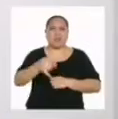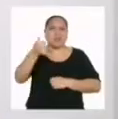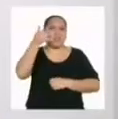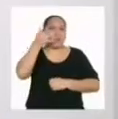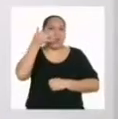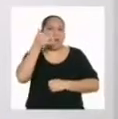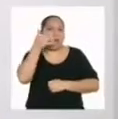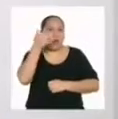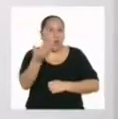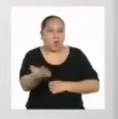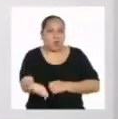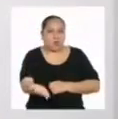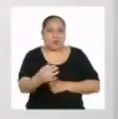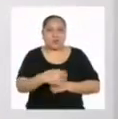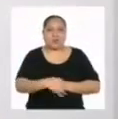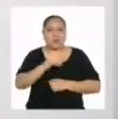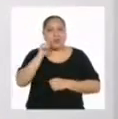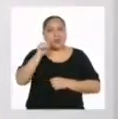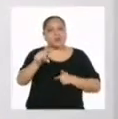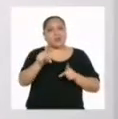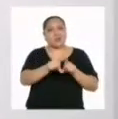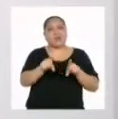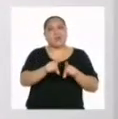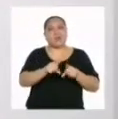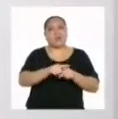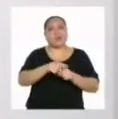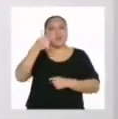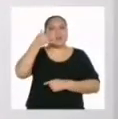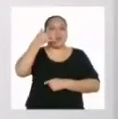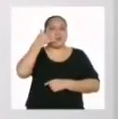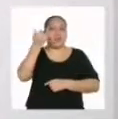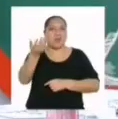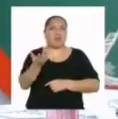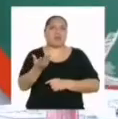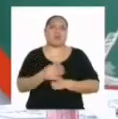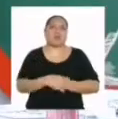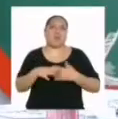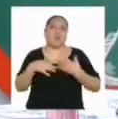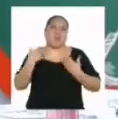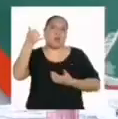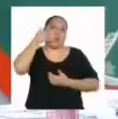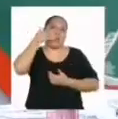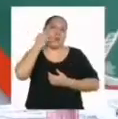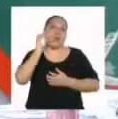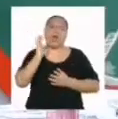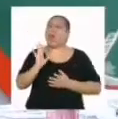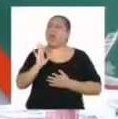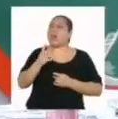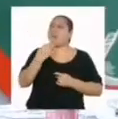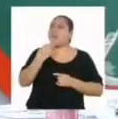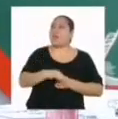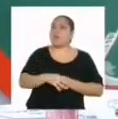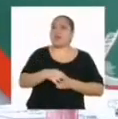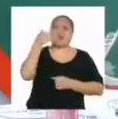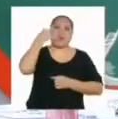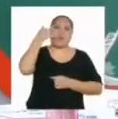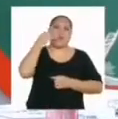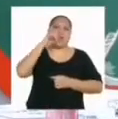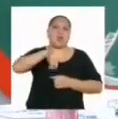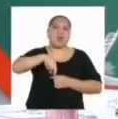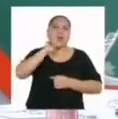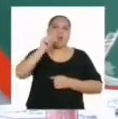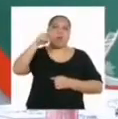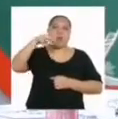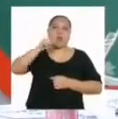¡Llámalos, Yaremis! Para eso también están hechos los teléfonos. Ah, ya sé. Llamaré a Juana. Ella es una